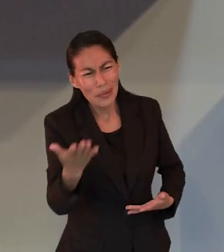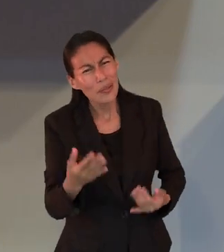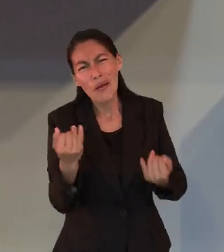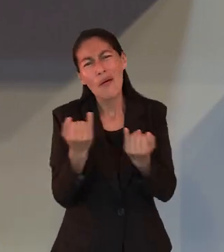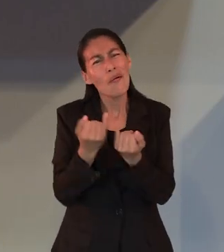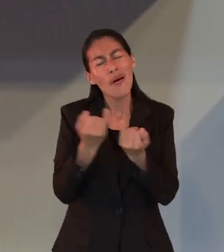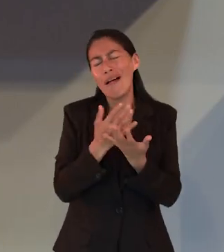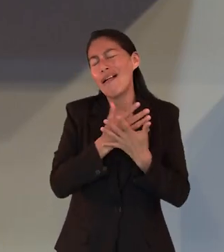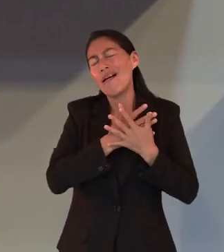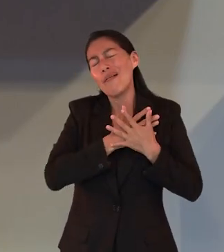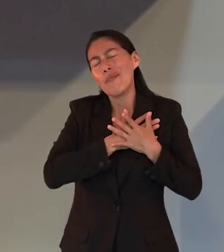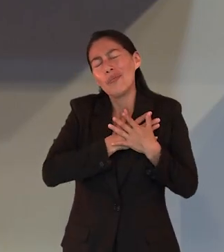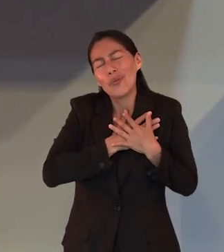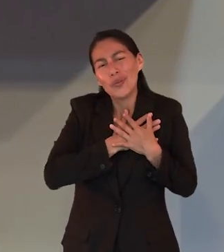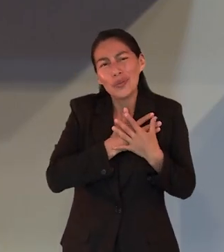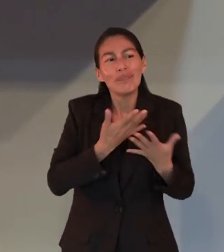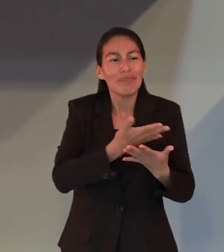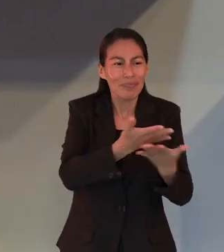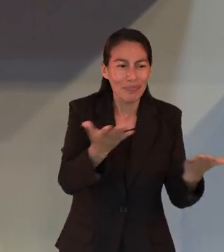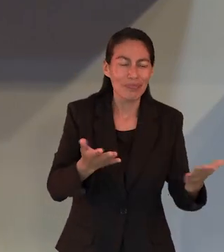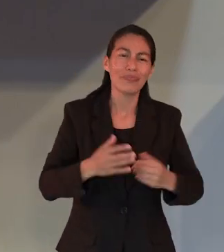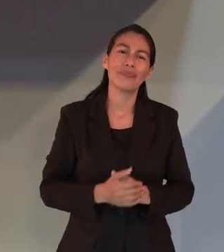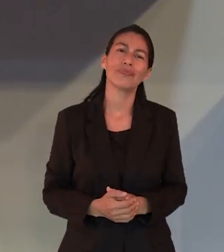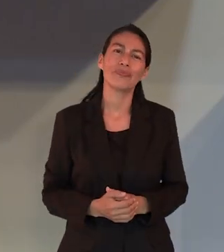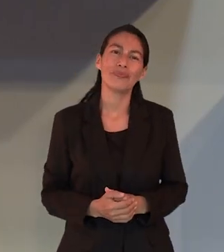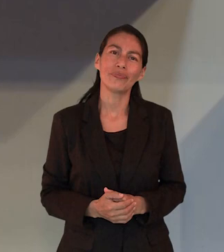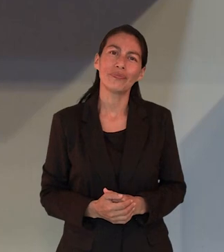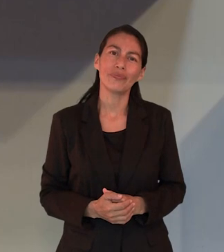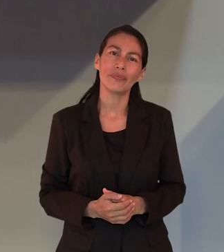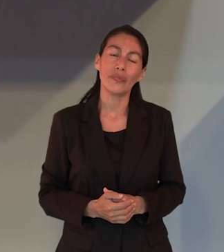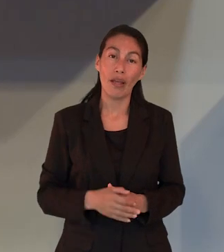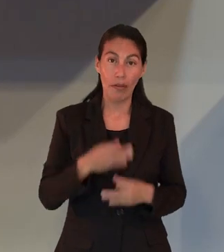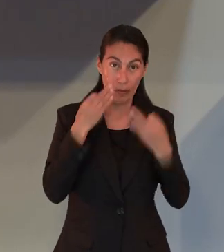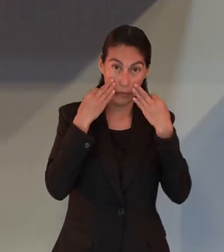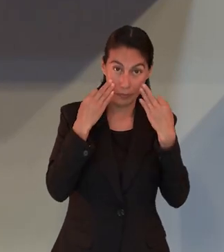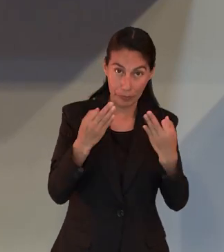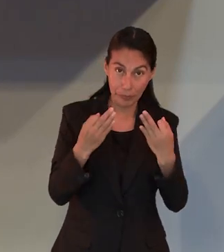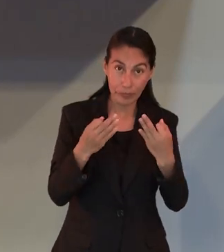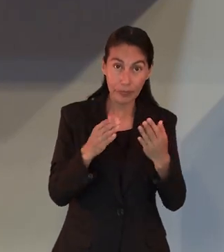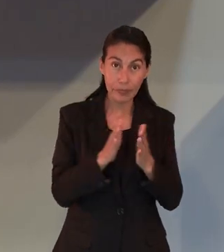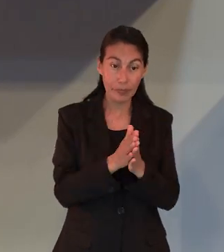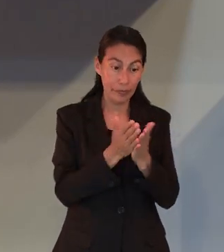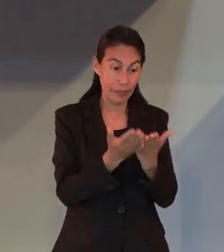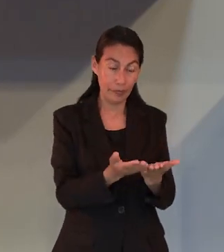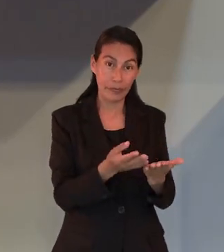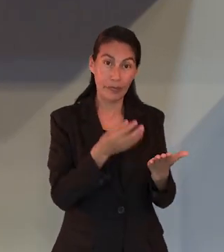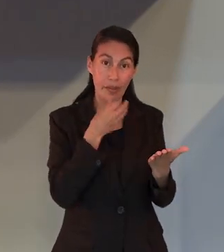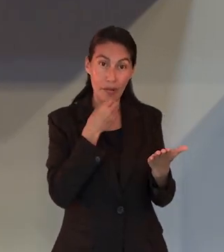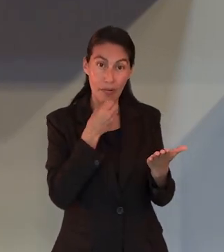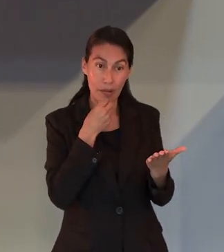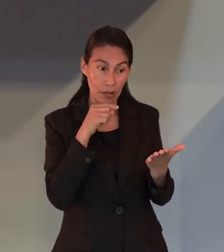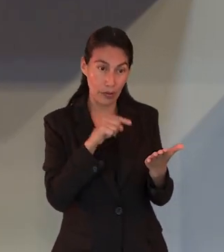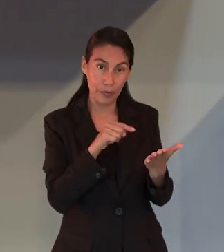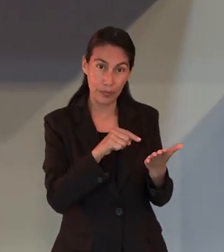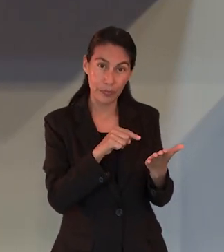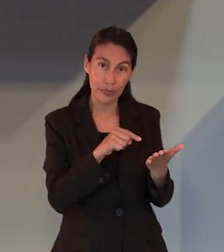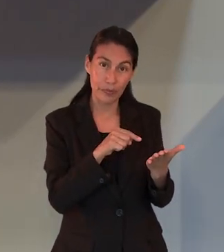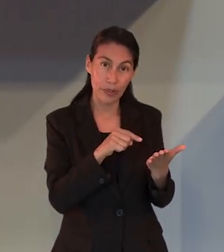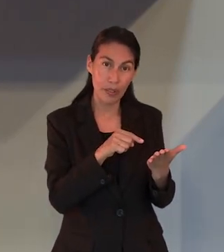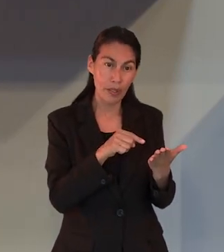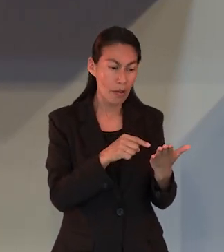compartirlo con otros. Ya que esta carta de Hebreos, invitándonos a